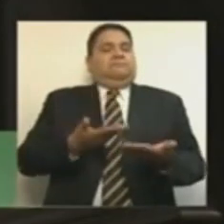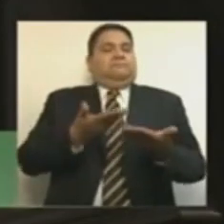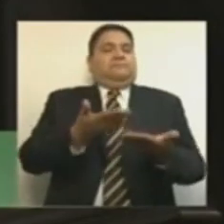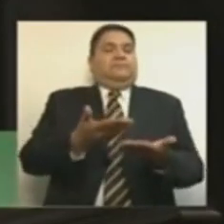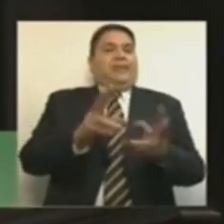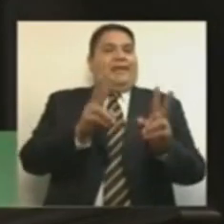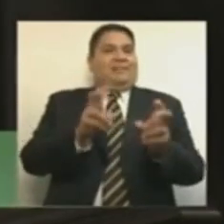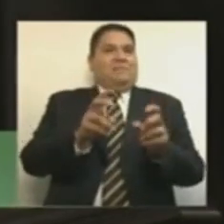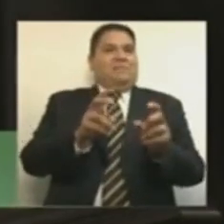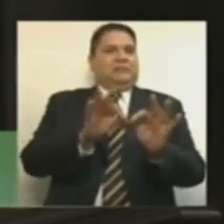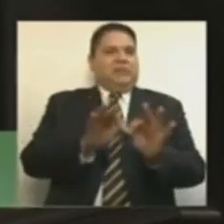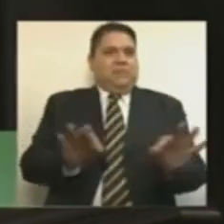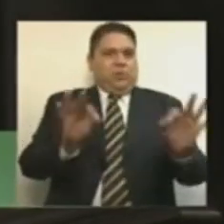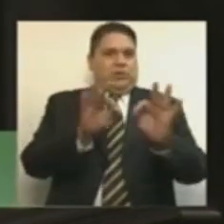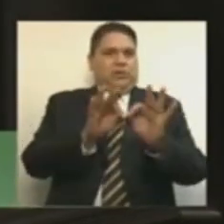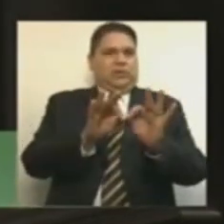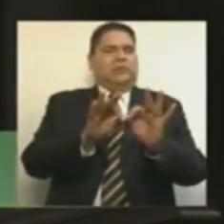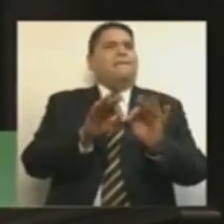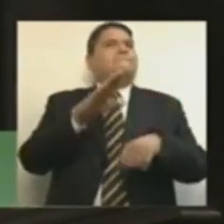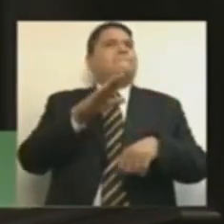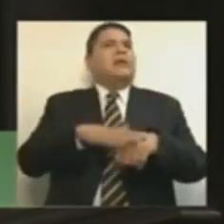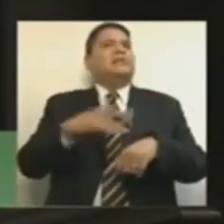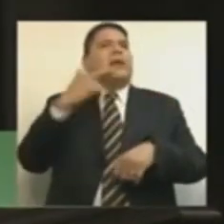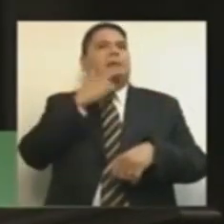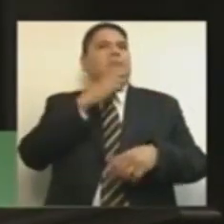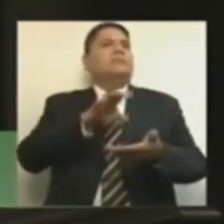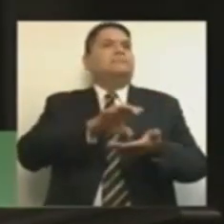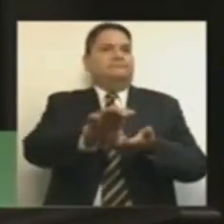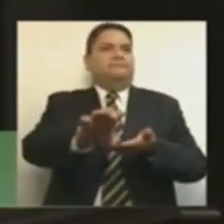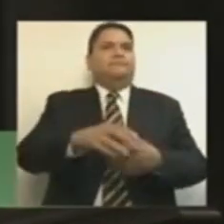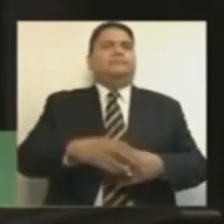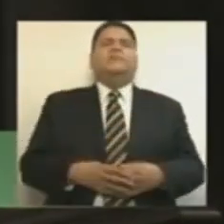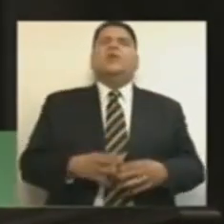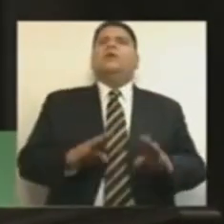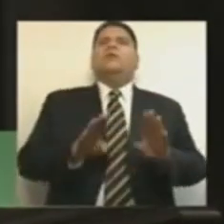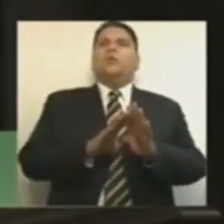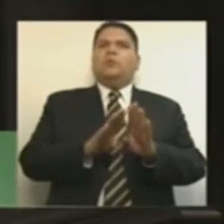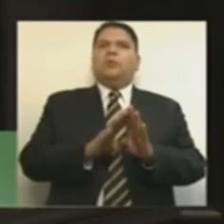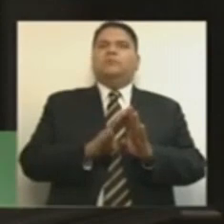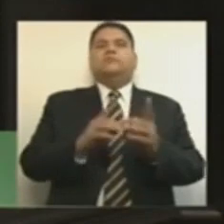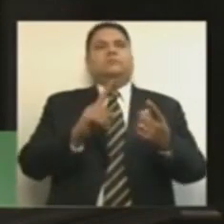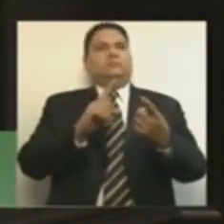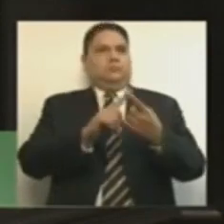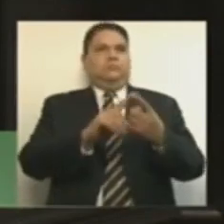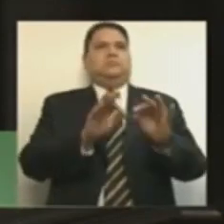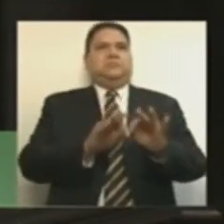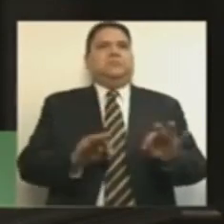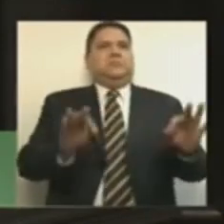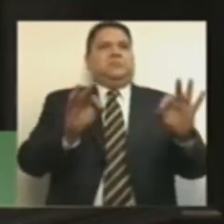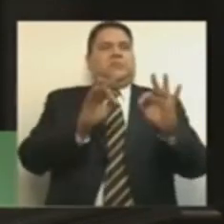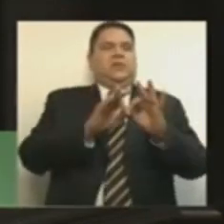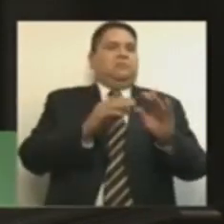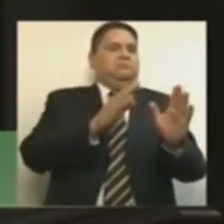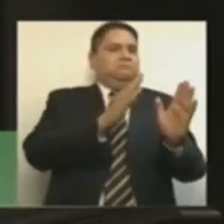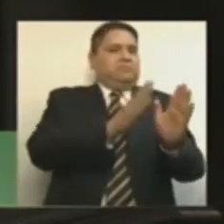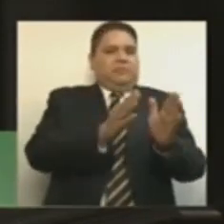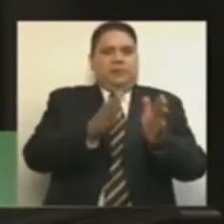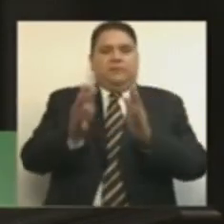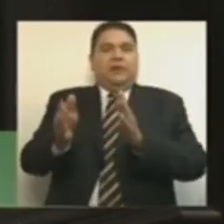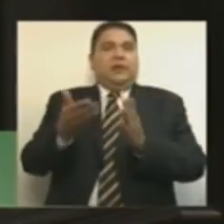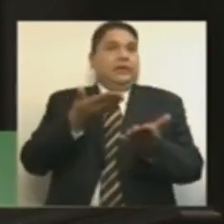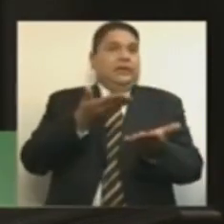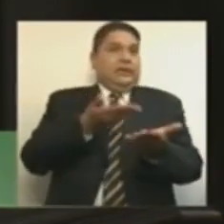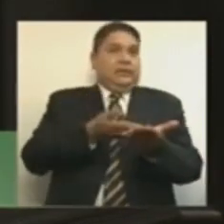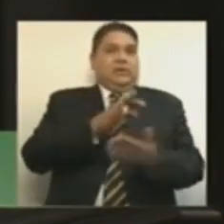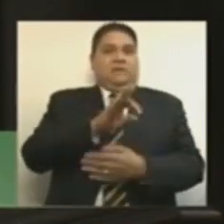importante lo urgente. ¿Cómo hacerlo? Reconociendo que en la mayoría de los casos estas figuras